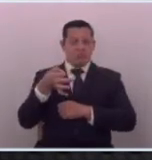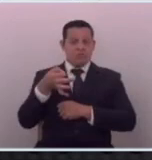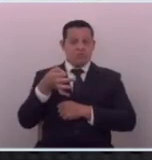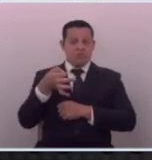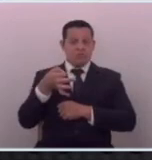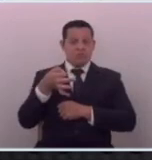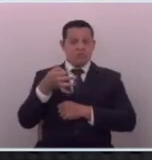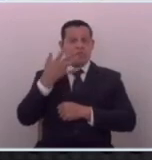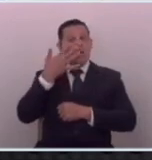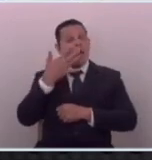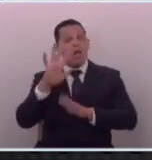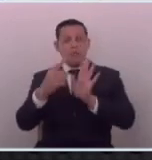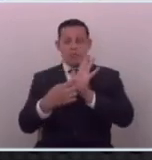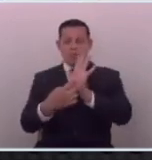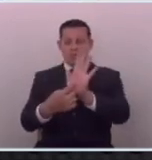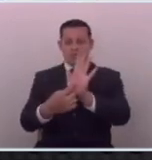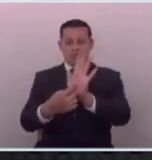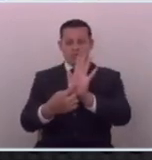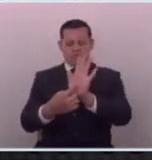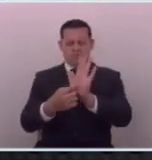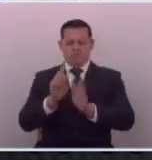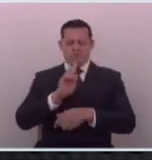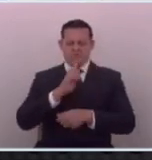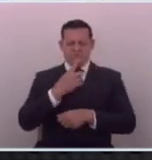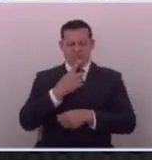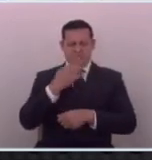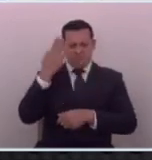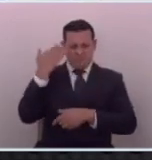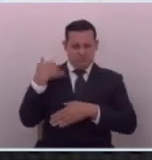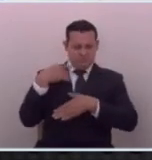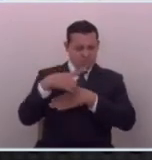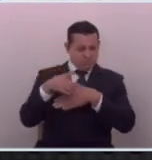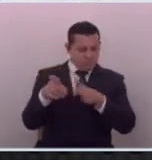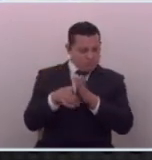de ejemplo en serio diputado